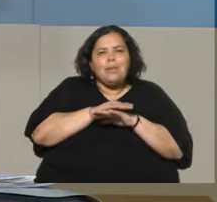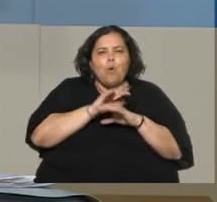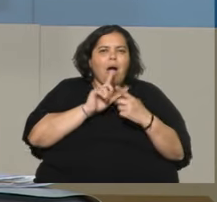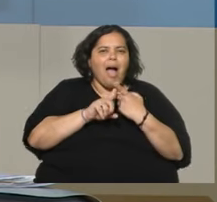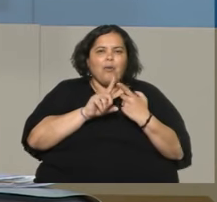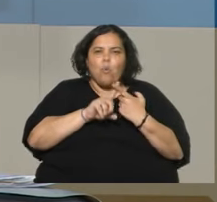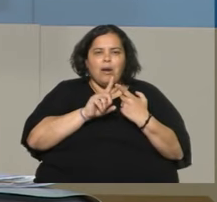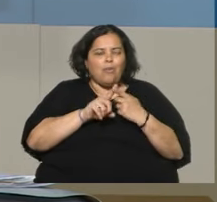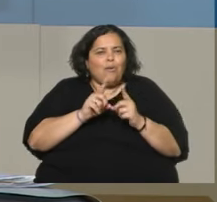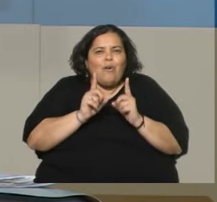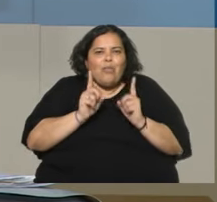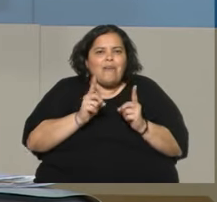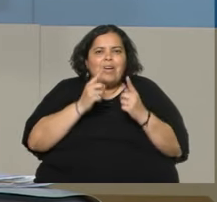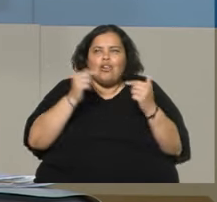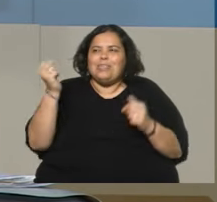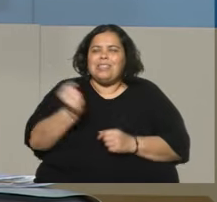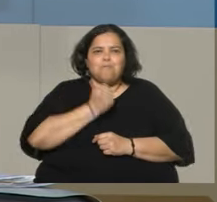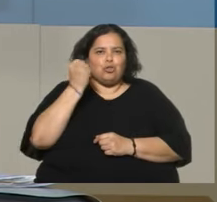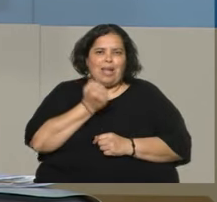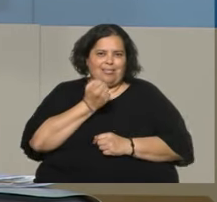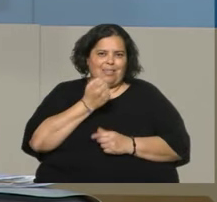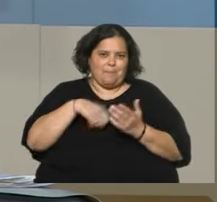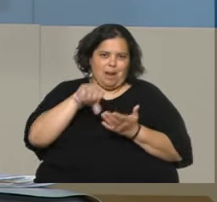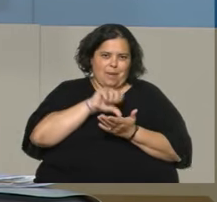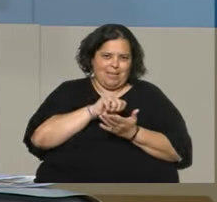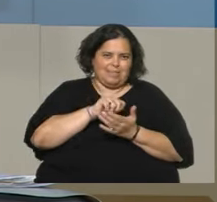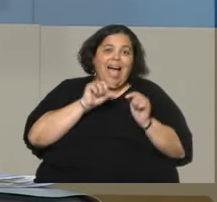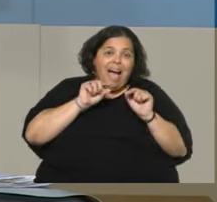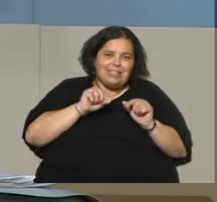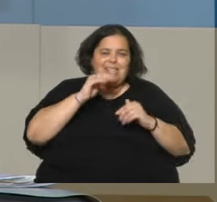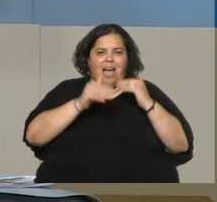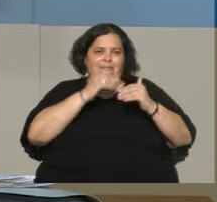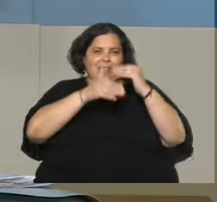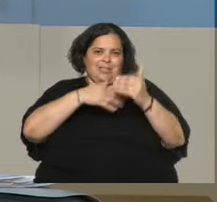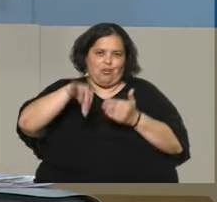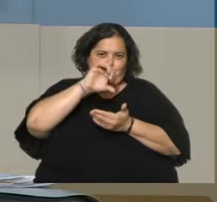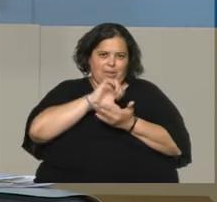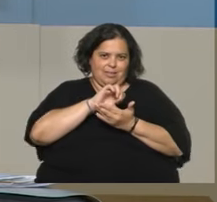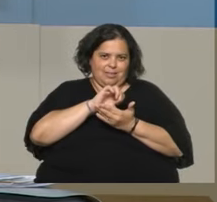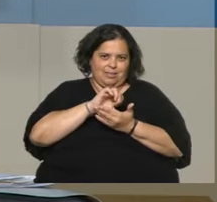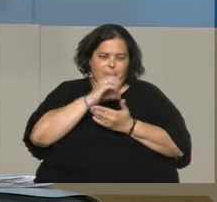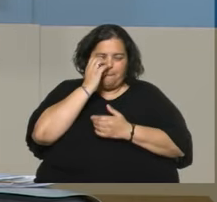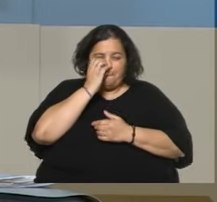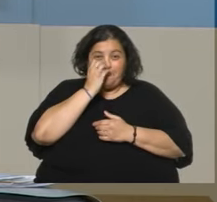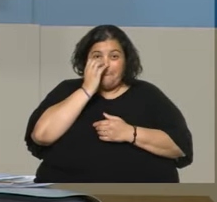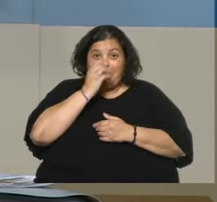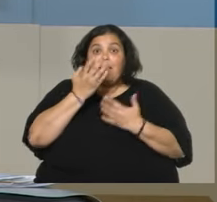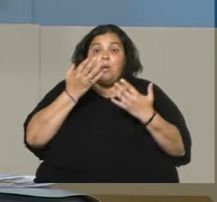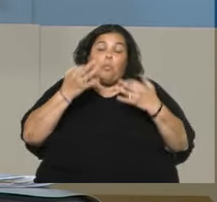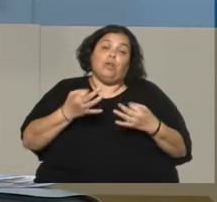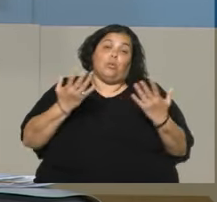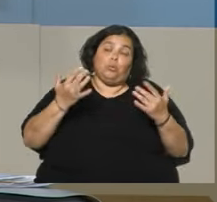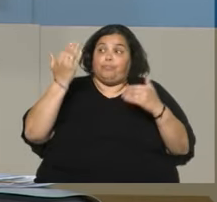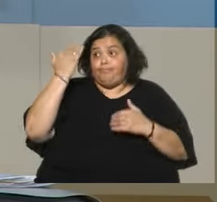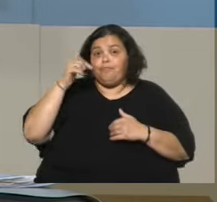sustantivas para el país, porque así es que así avanzan los países más desarrollados, y así nos pasó, que nos agarró cerca del ciclo